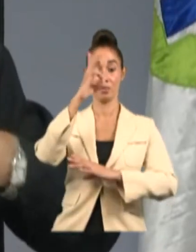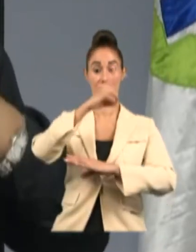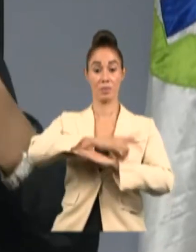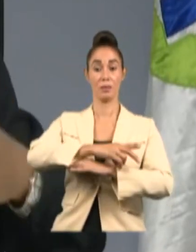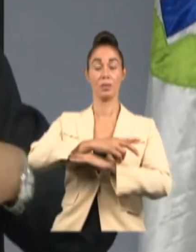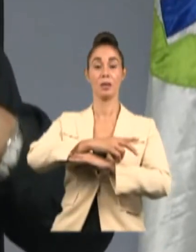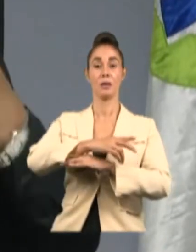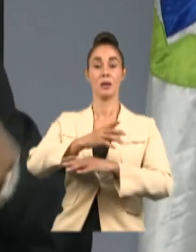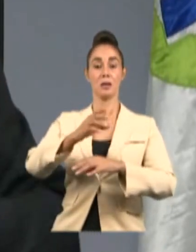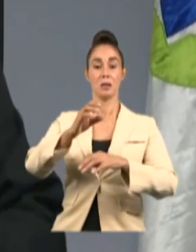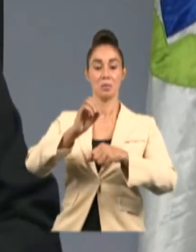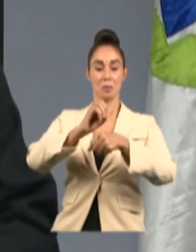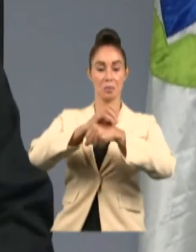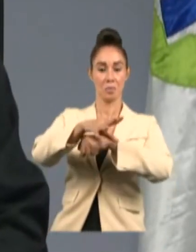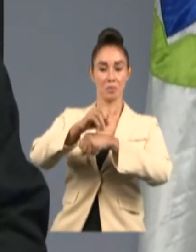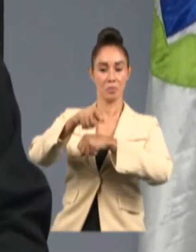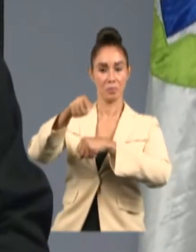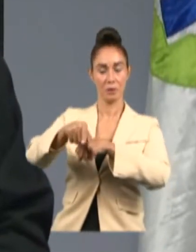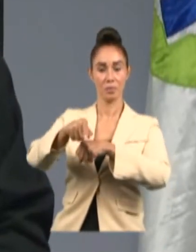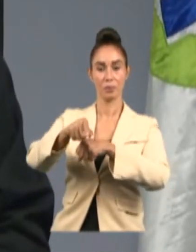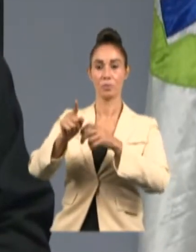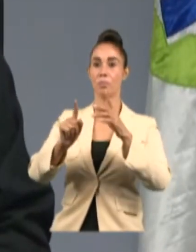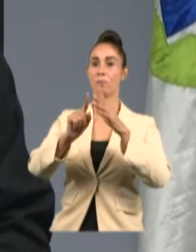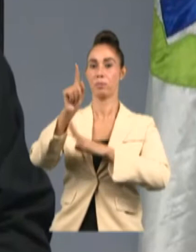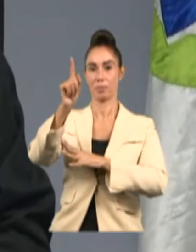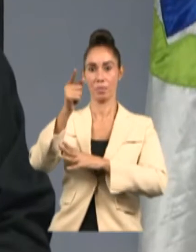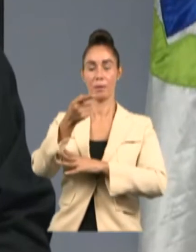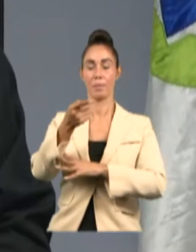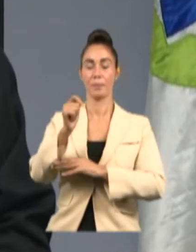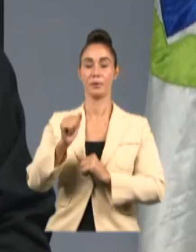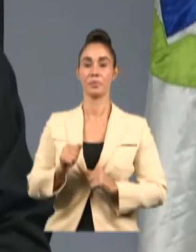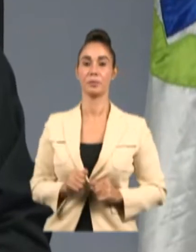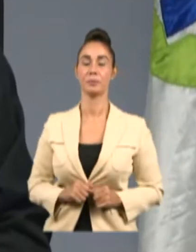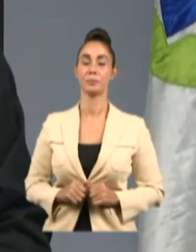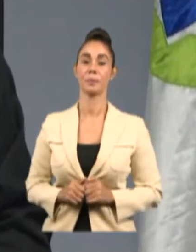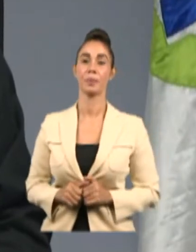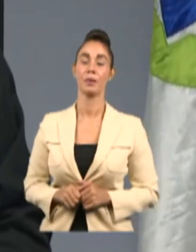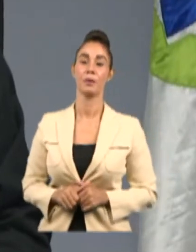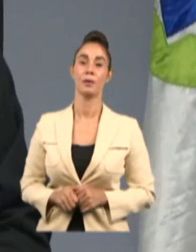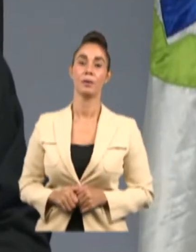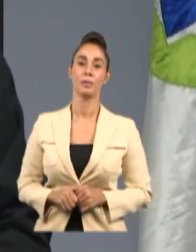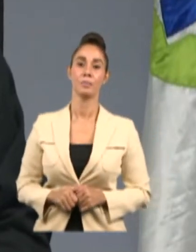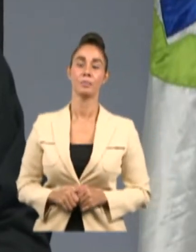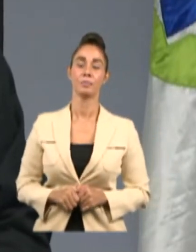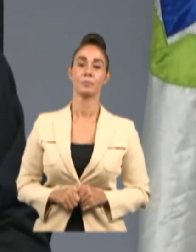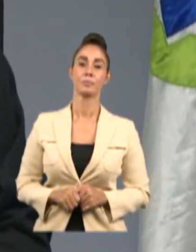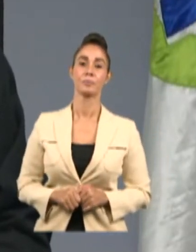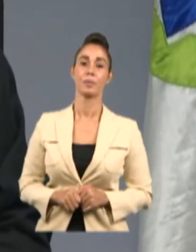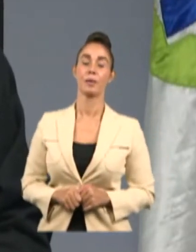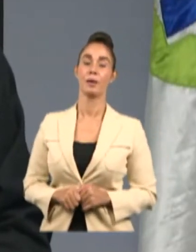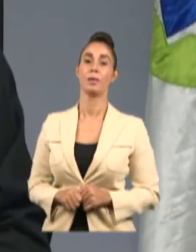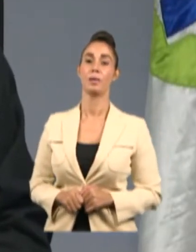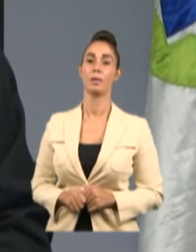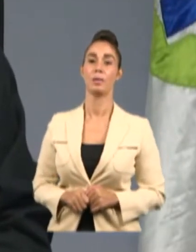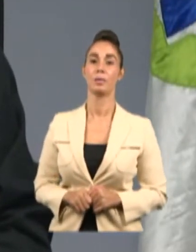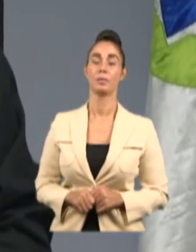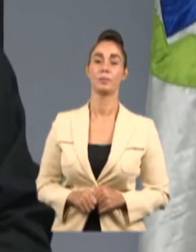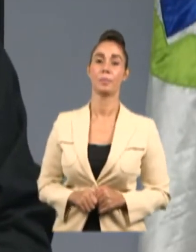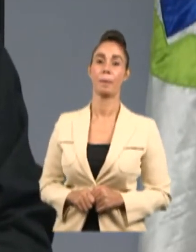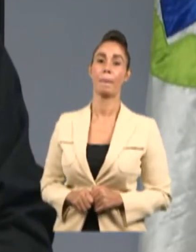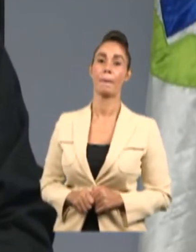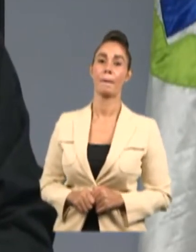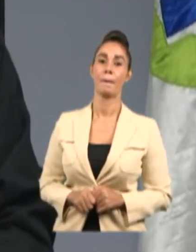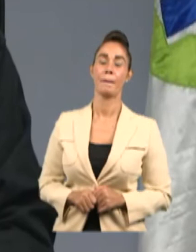los primeros cargas de anticuerpos de las personas que estuvieron expuestas allí.